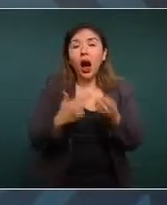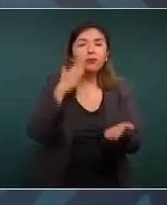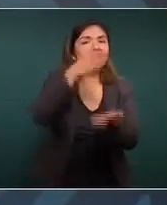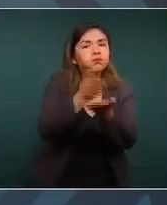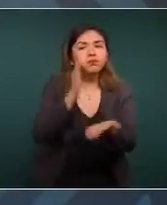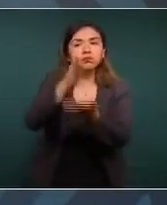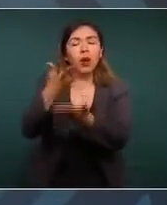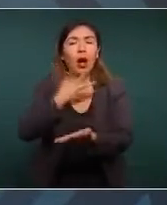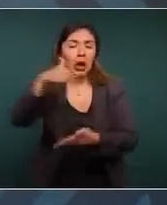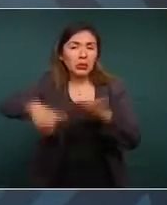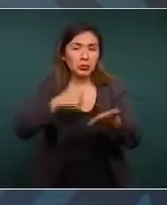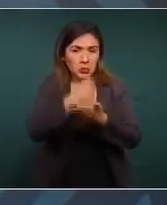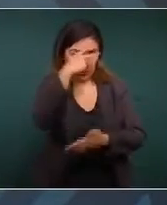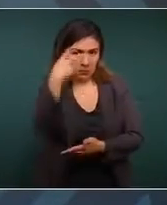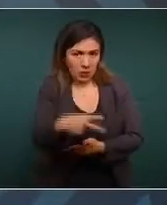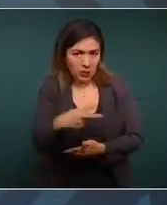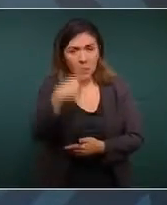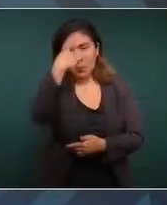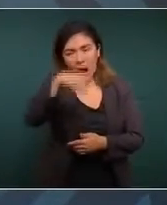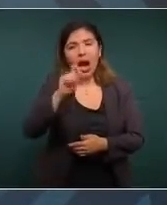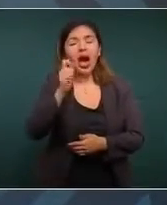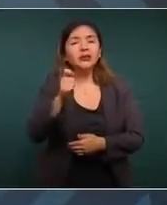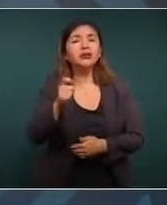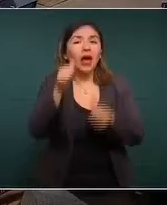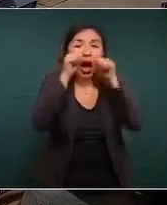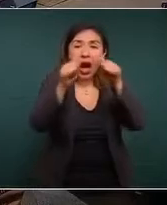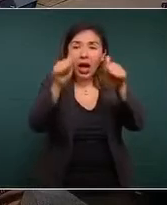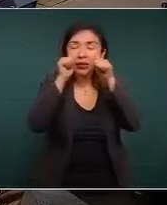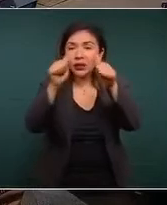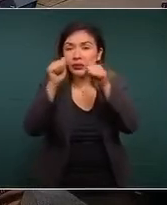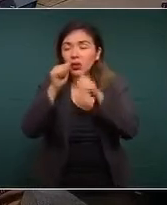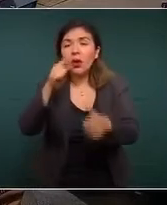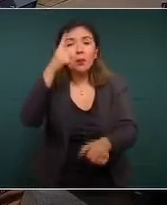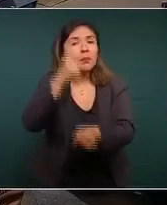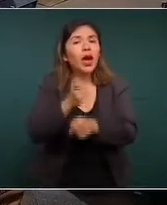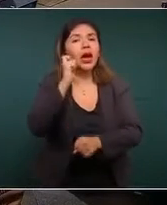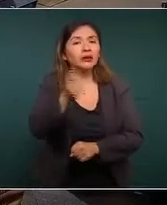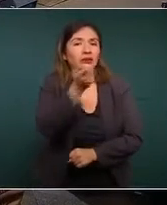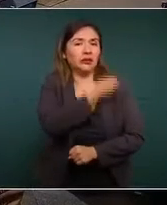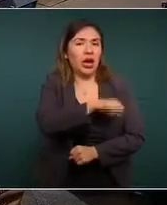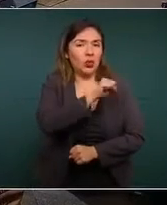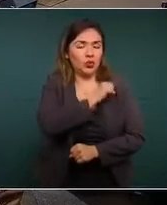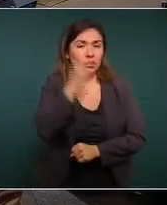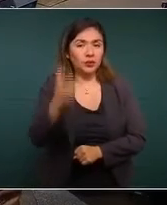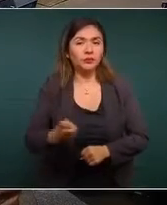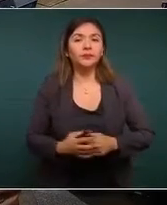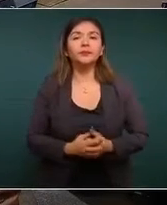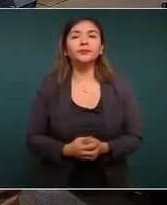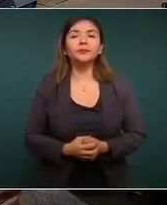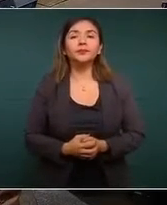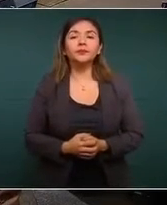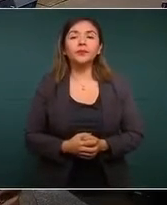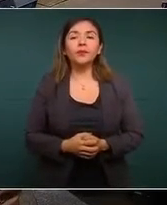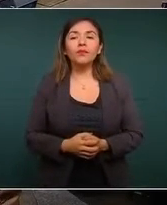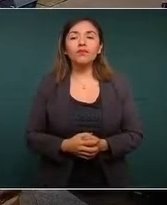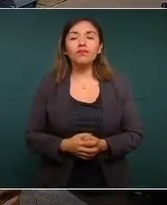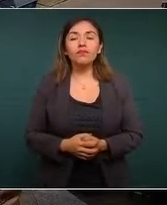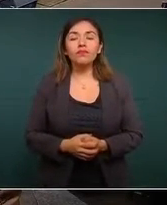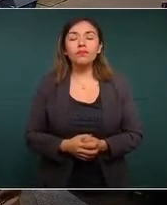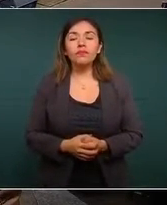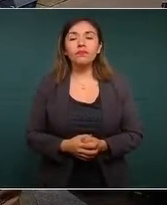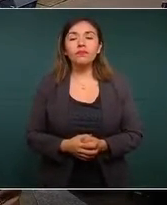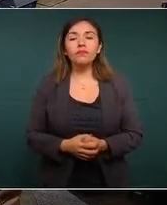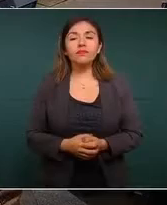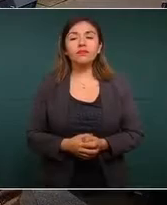que tenga la Ciudad de México en el ámbito de la atención a esta pandemia. La que sigue, por favor.